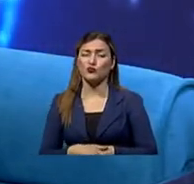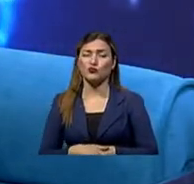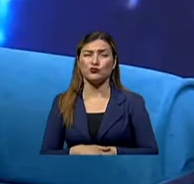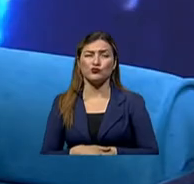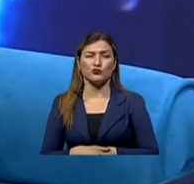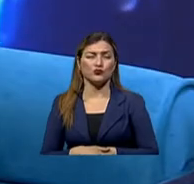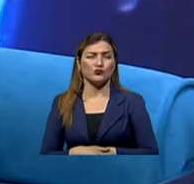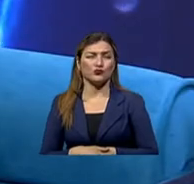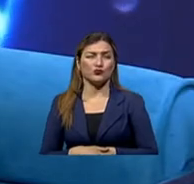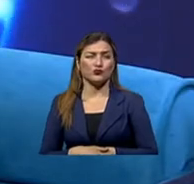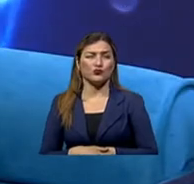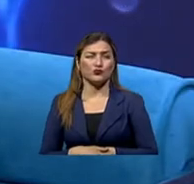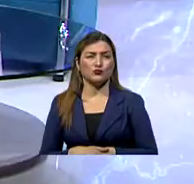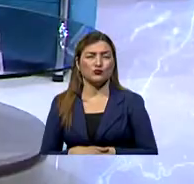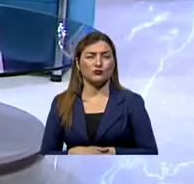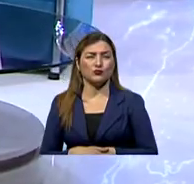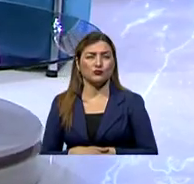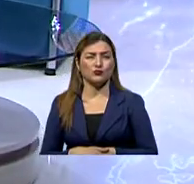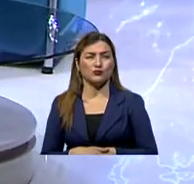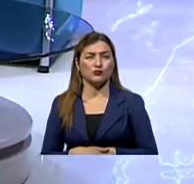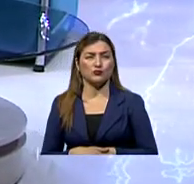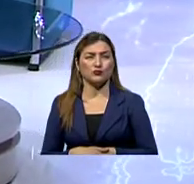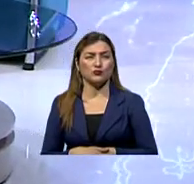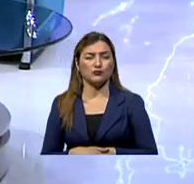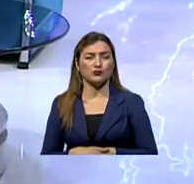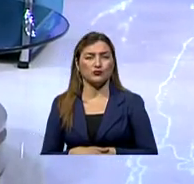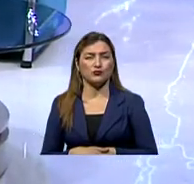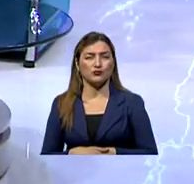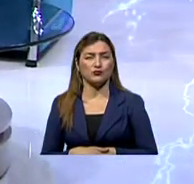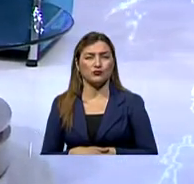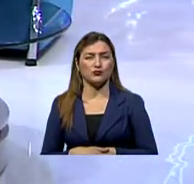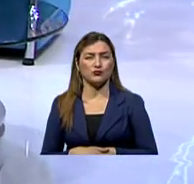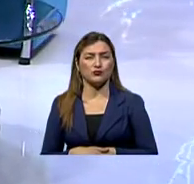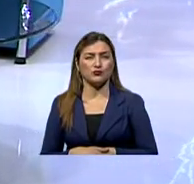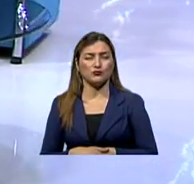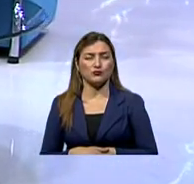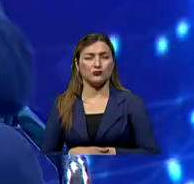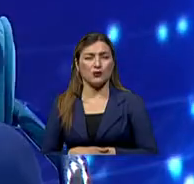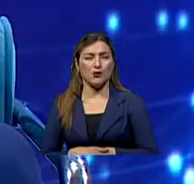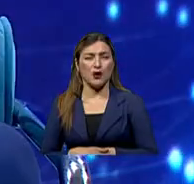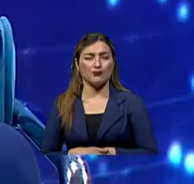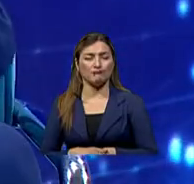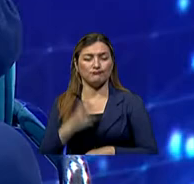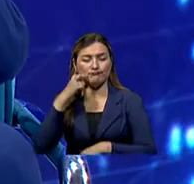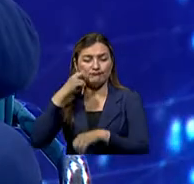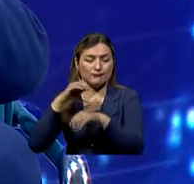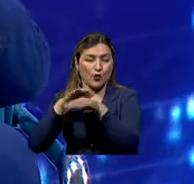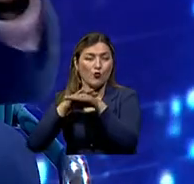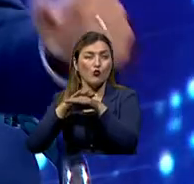para ir a comer. Y la piel, en ese sentido, a ver, nosotros los mestizos en general tenemos la piel